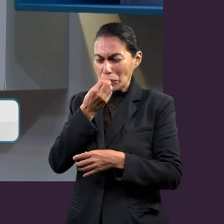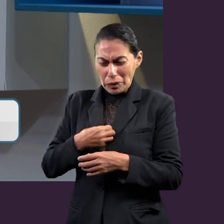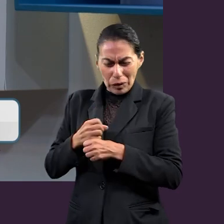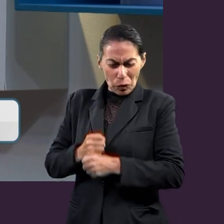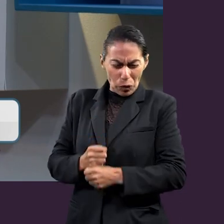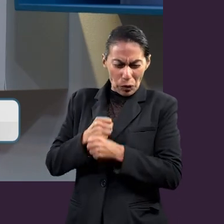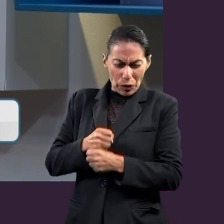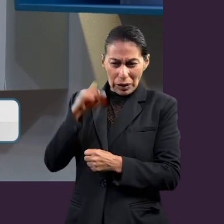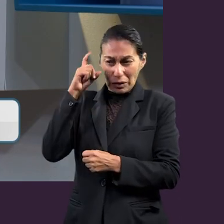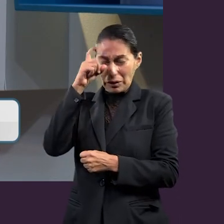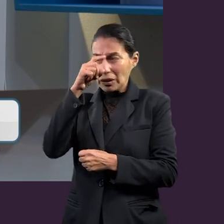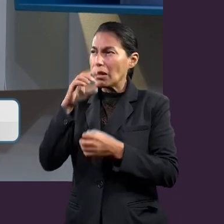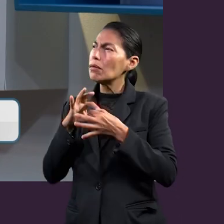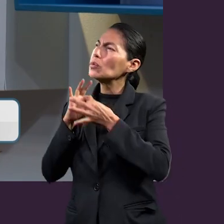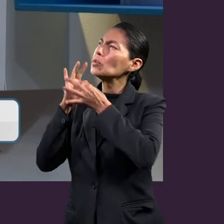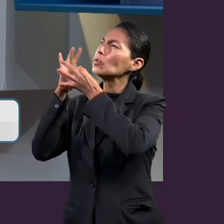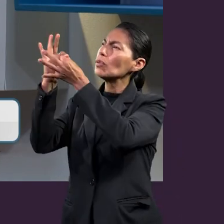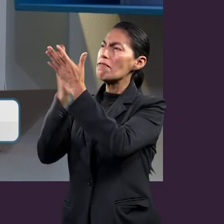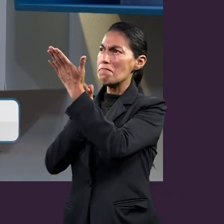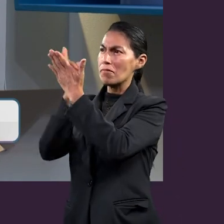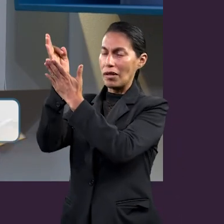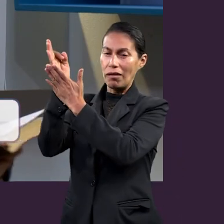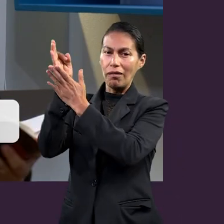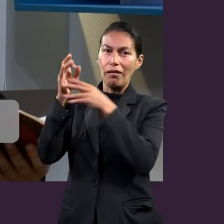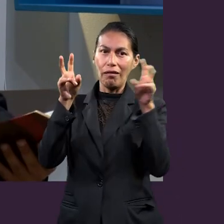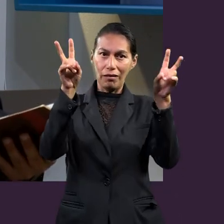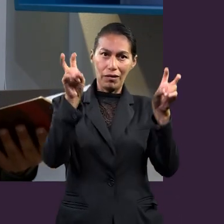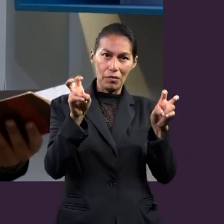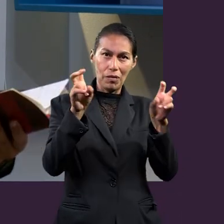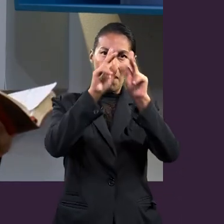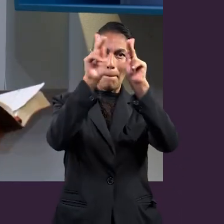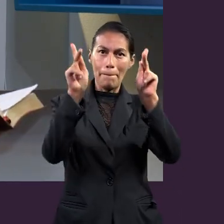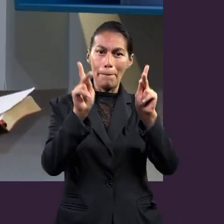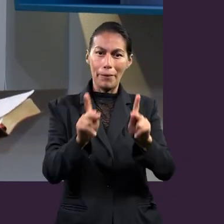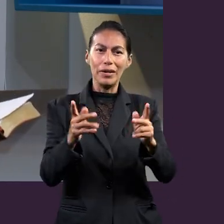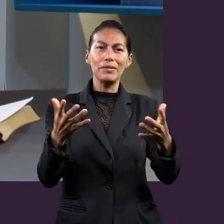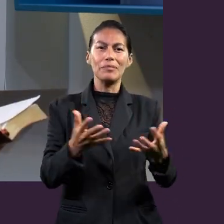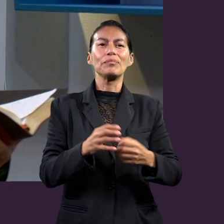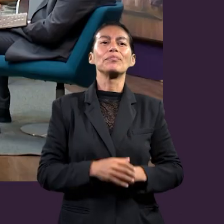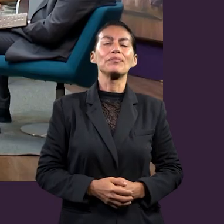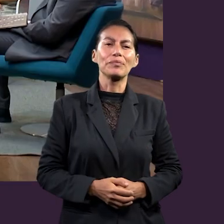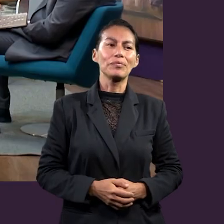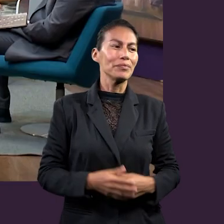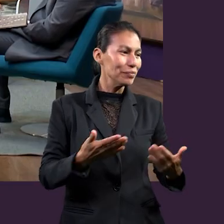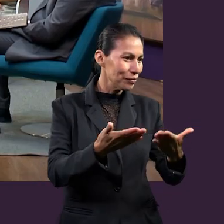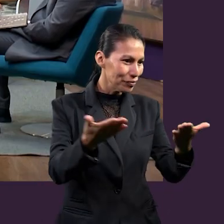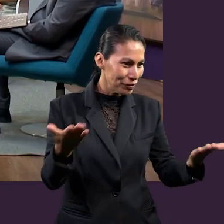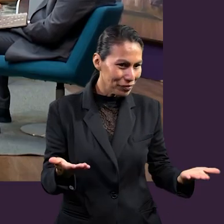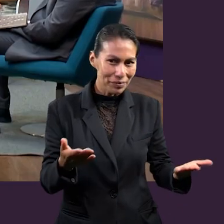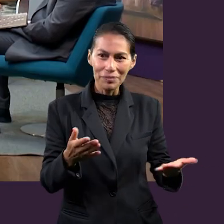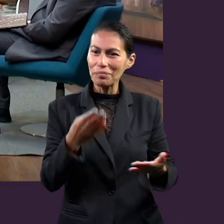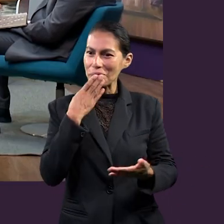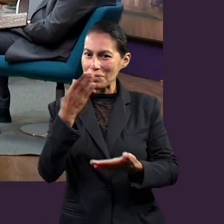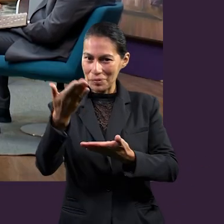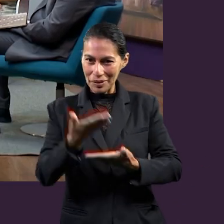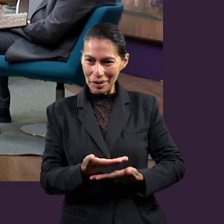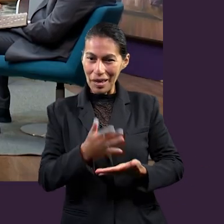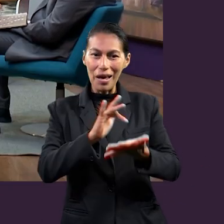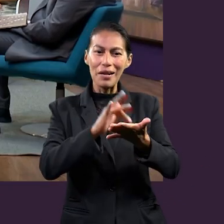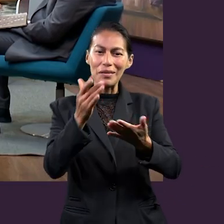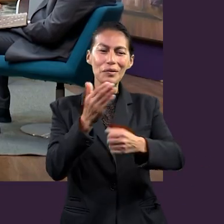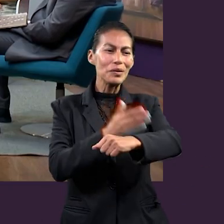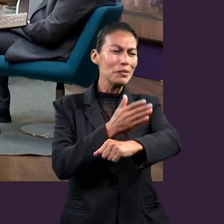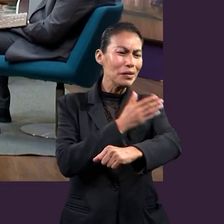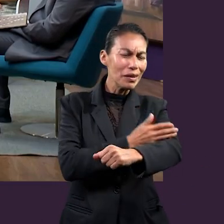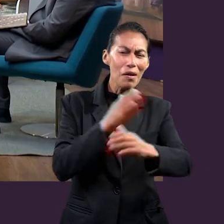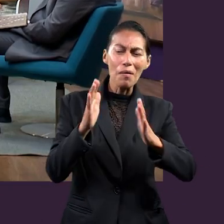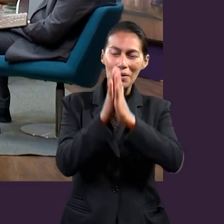lección 13, Haciendo la Paz. Pero empezamos presentando a nuestros panelistas. Muchachos, bienvenidos, gracias por estar con nosotros,